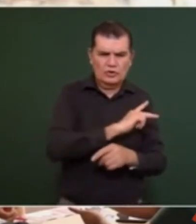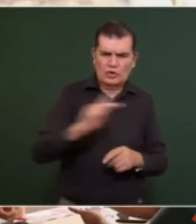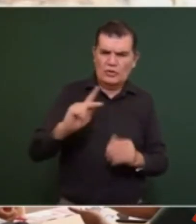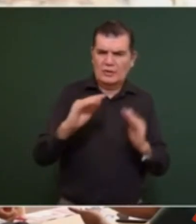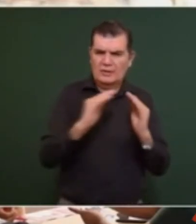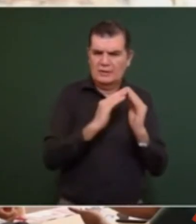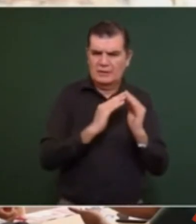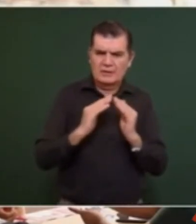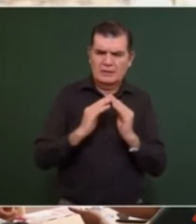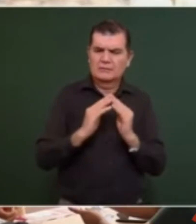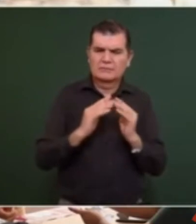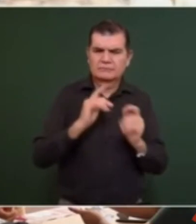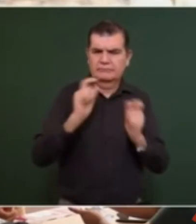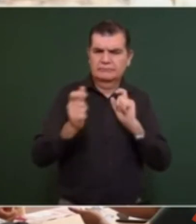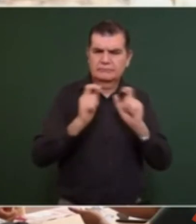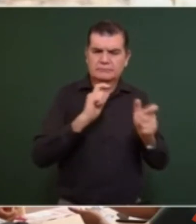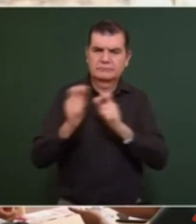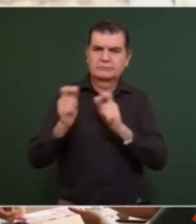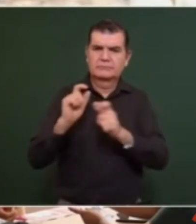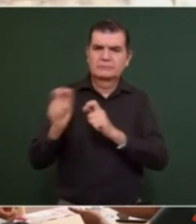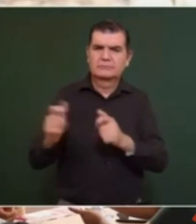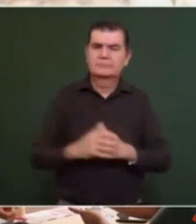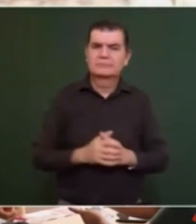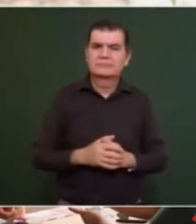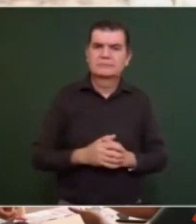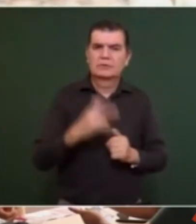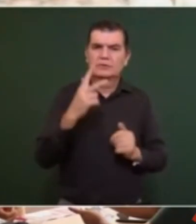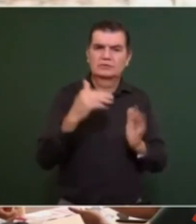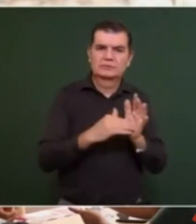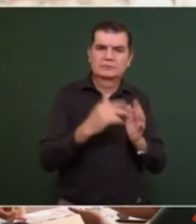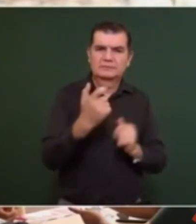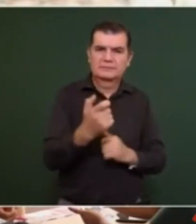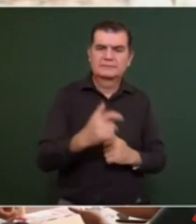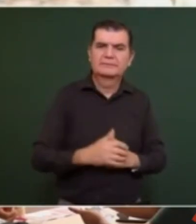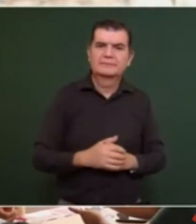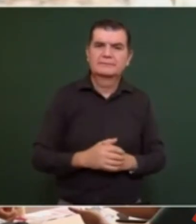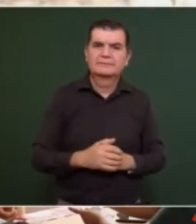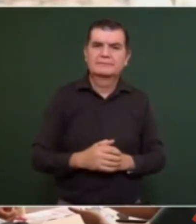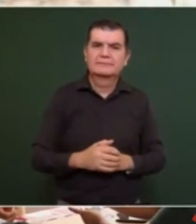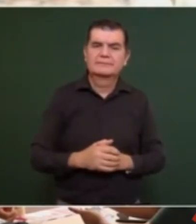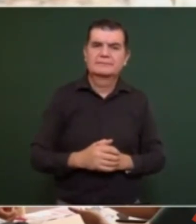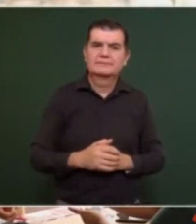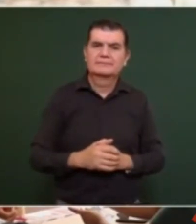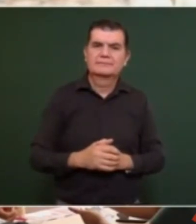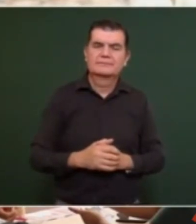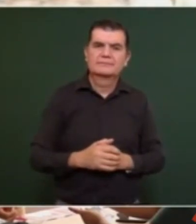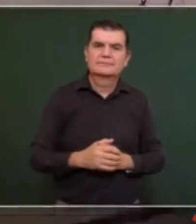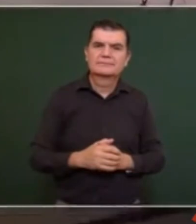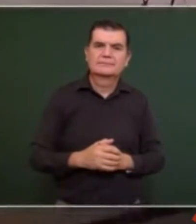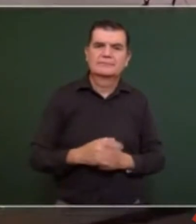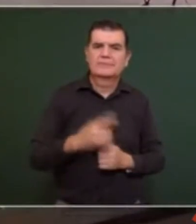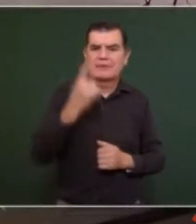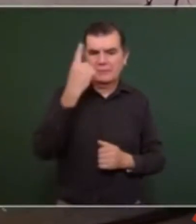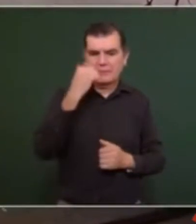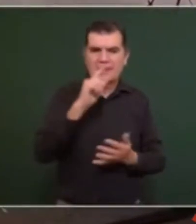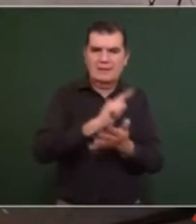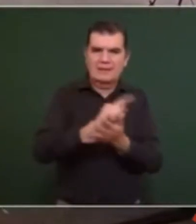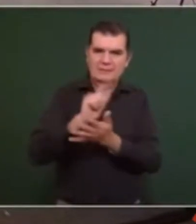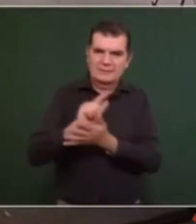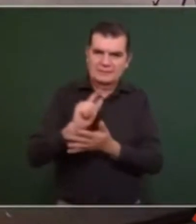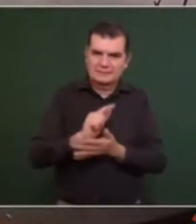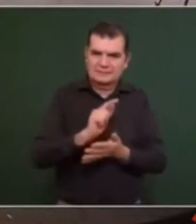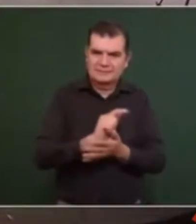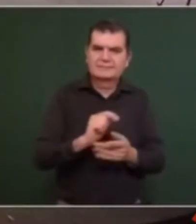van a recibir 8 mil pesos eso es para limpieza